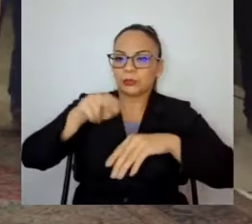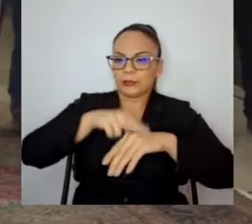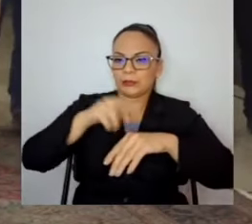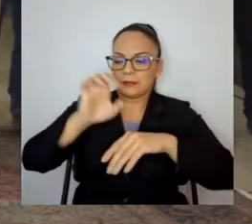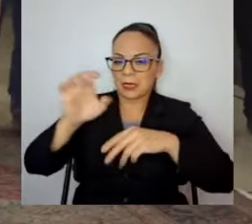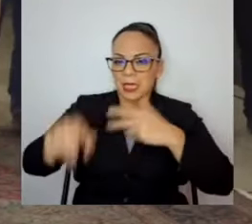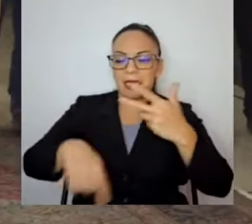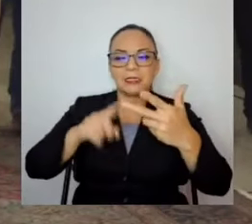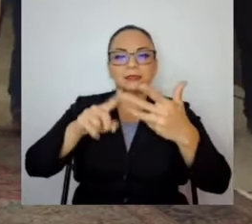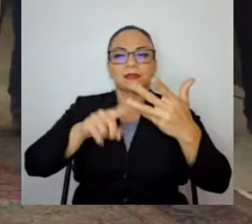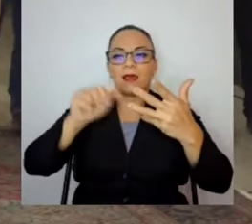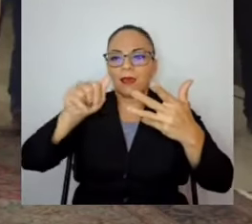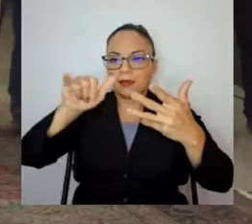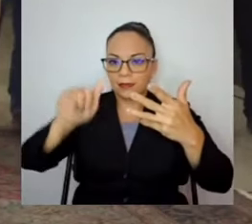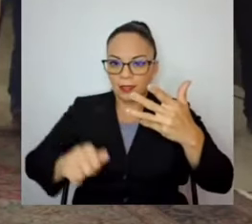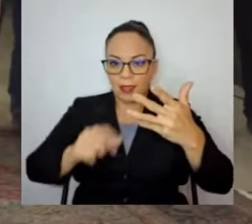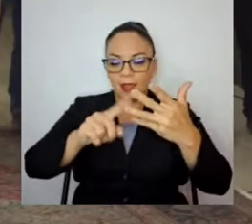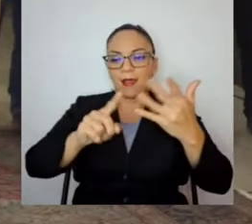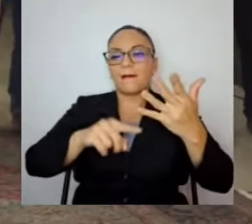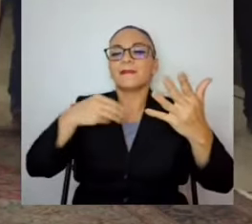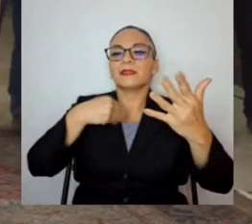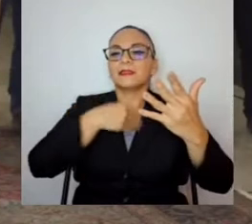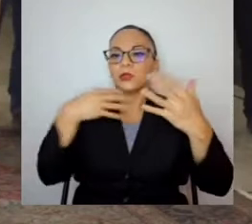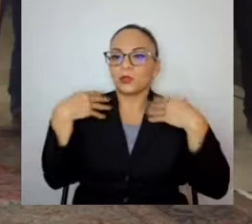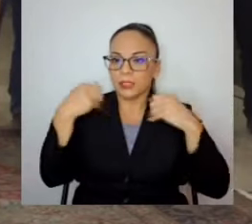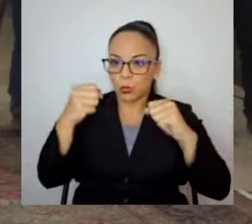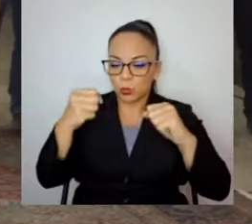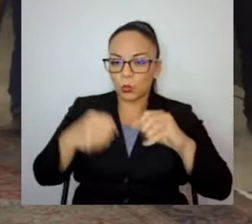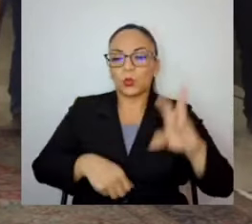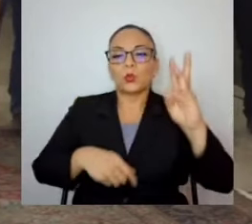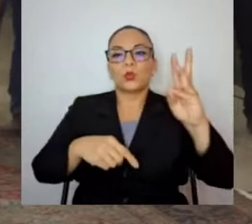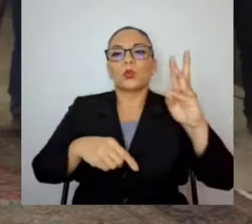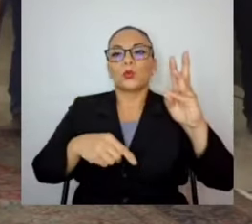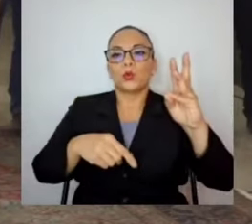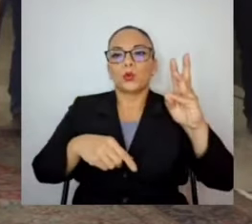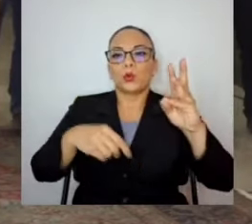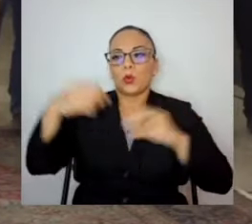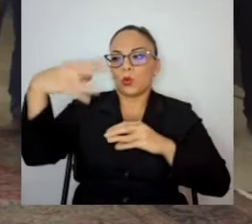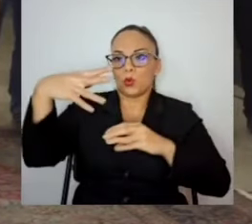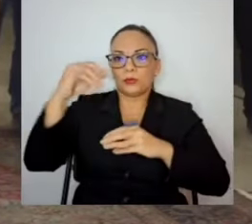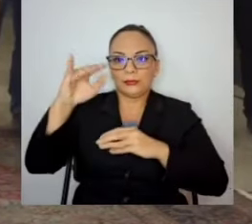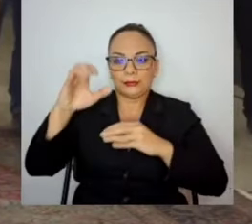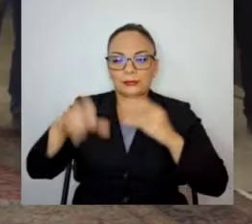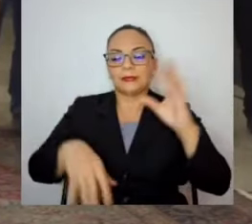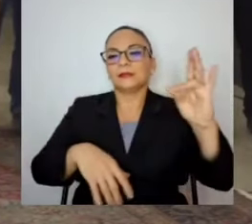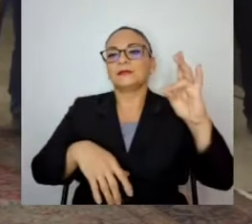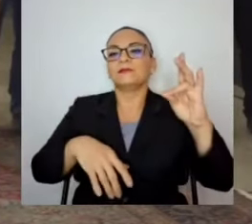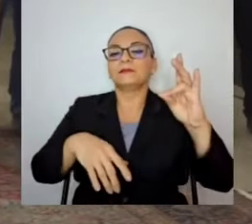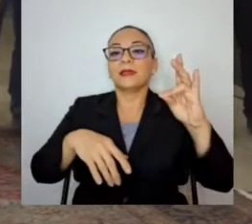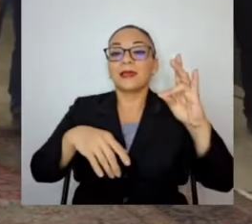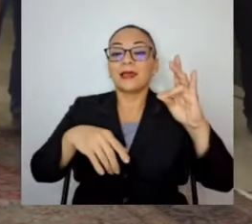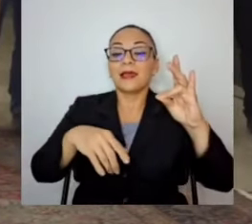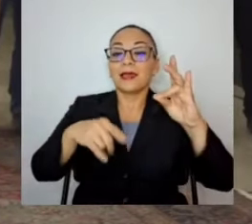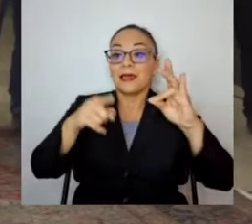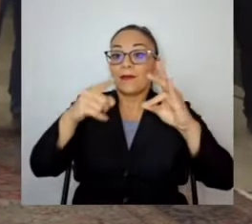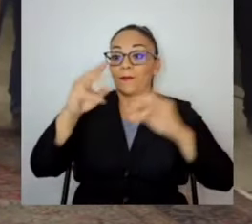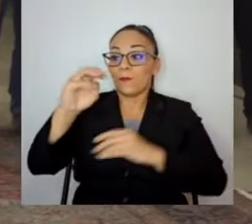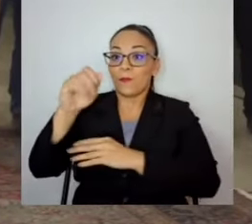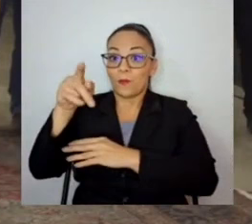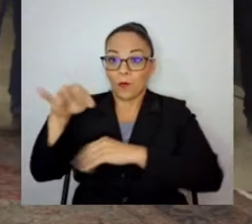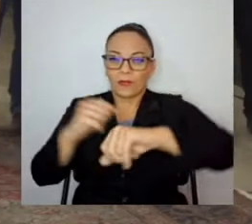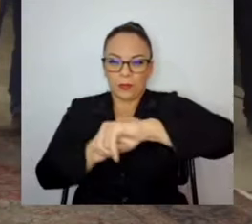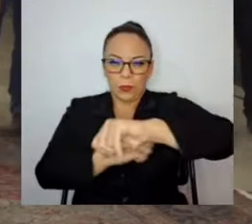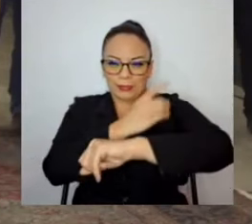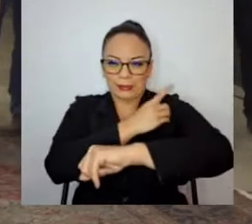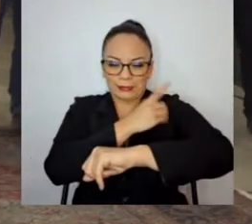Acantarillados, Ministerio de Salud, Fuerza y Luz, la Dirección General de Puentes del MOP, la Dirección General